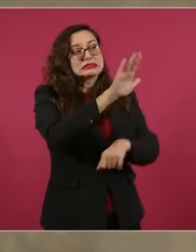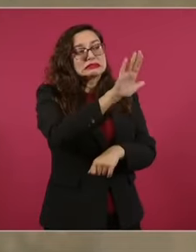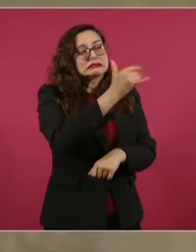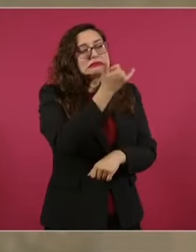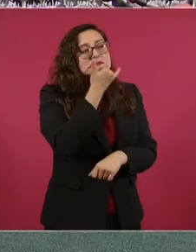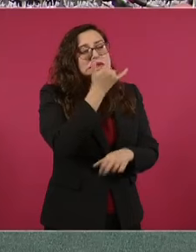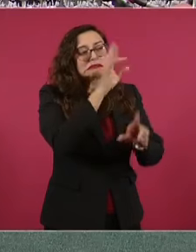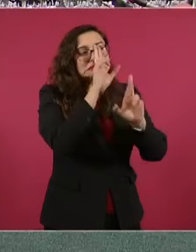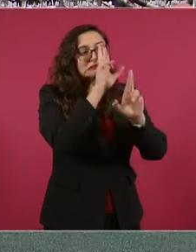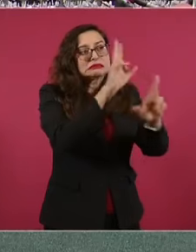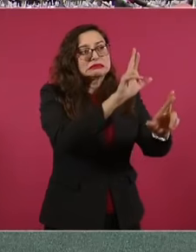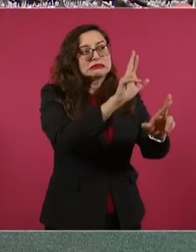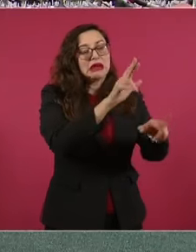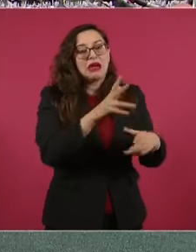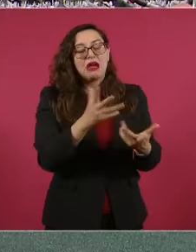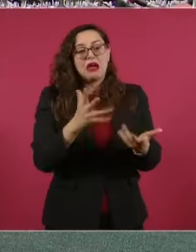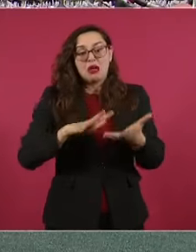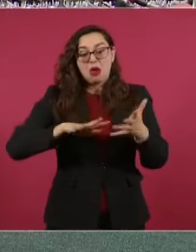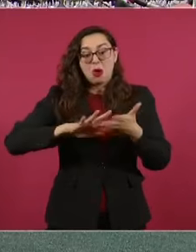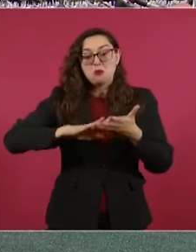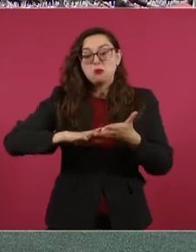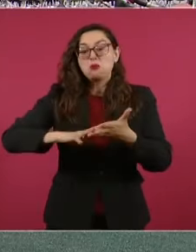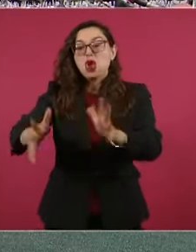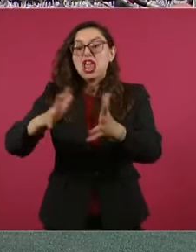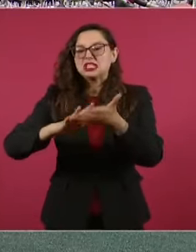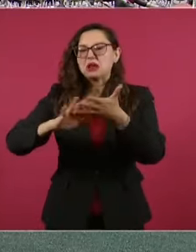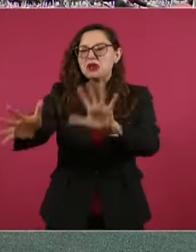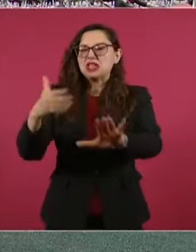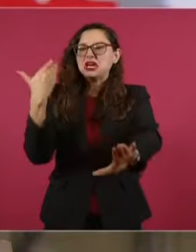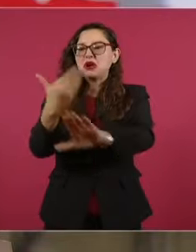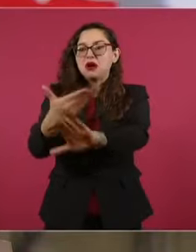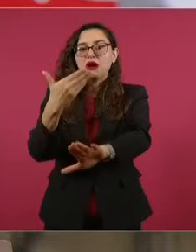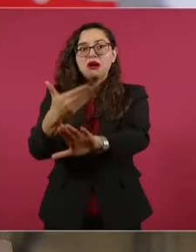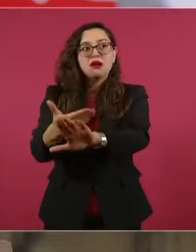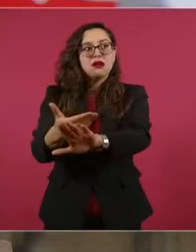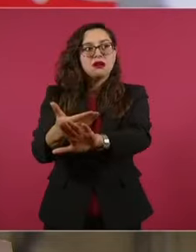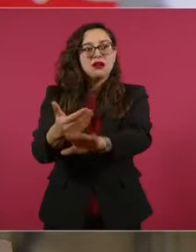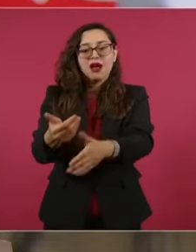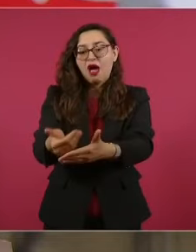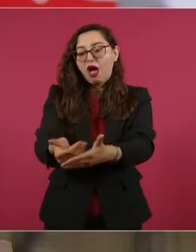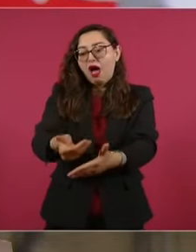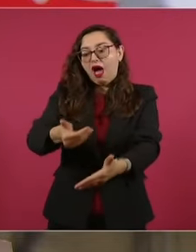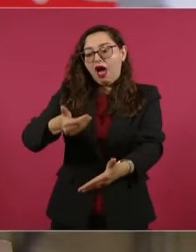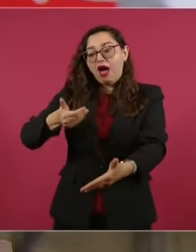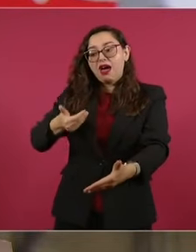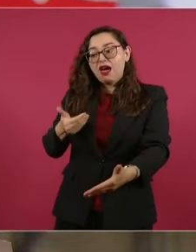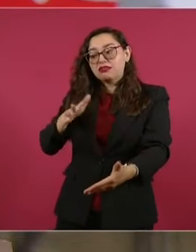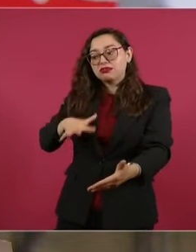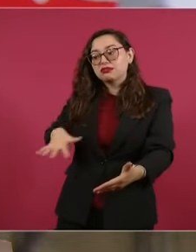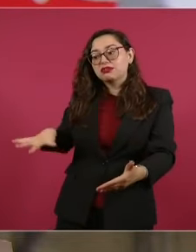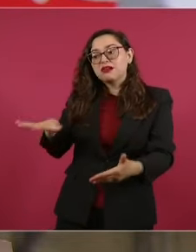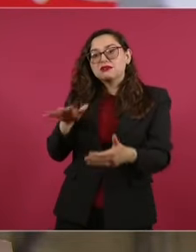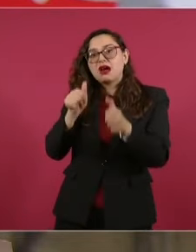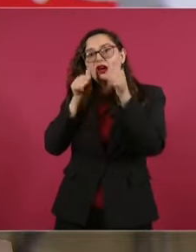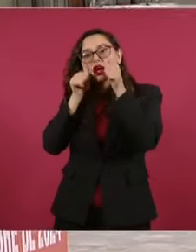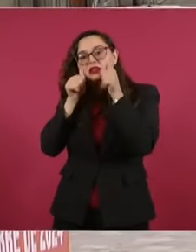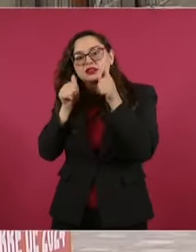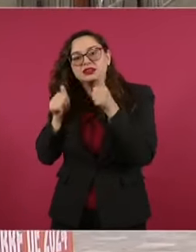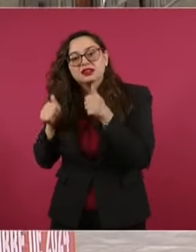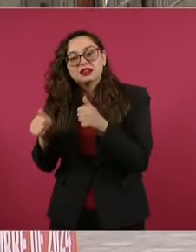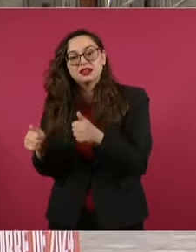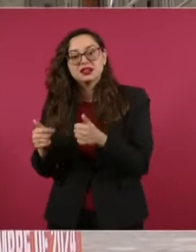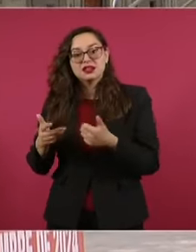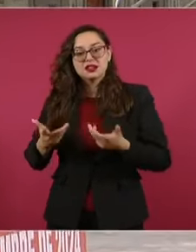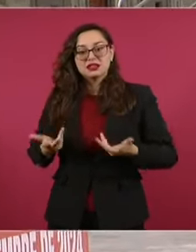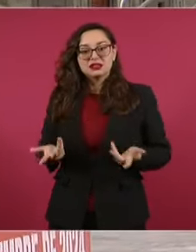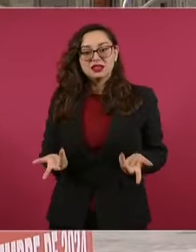porque hay tanto consumo, que no tiene que ver con el